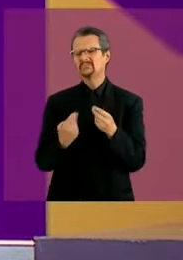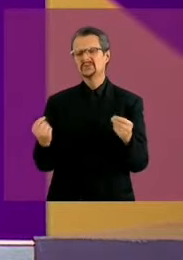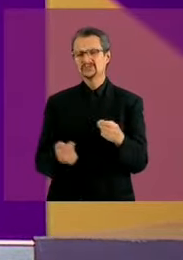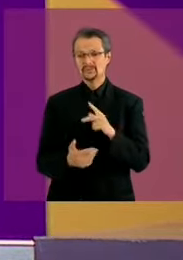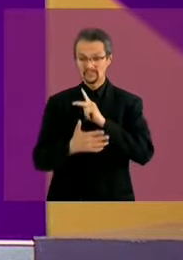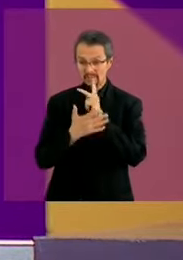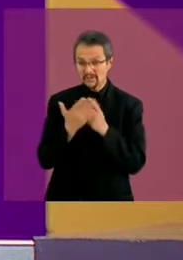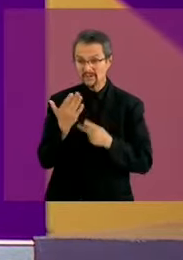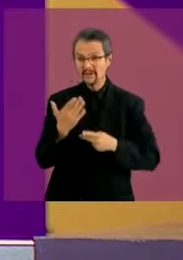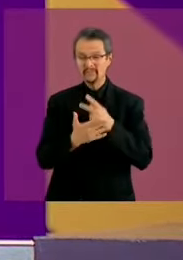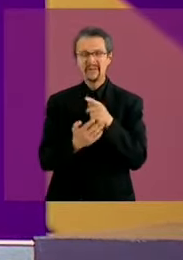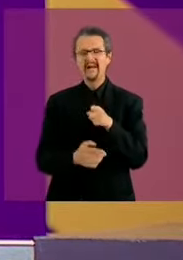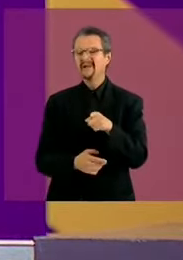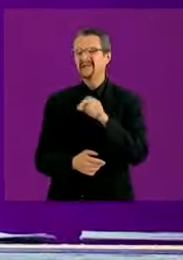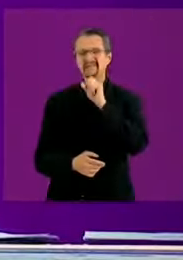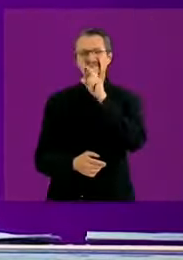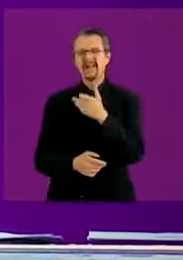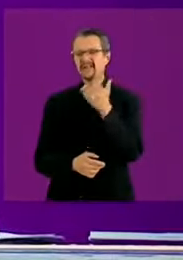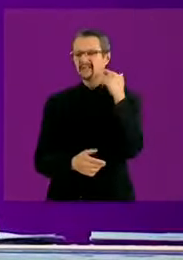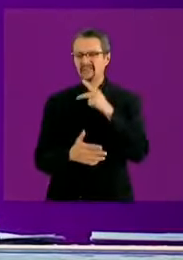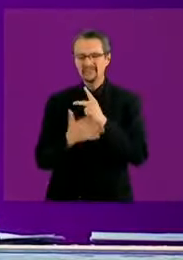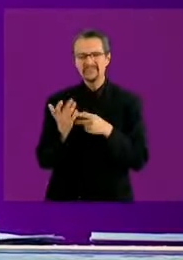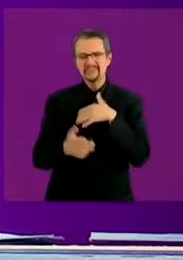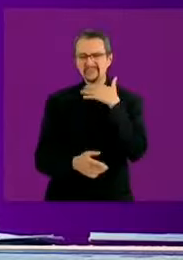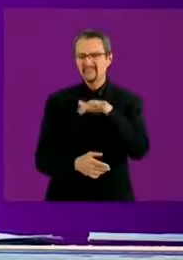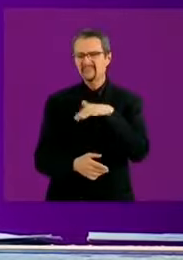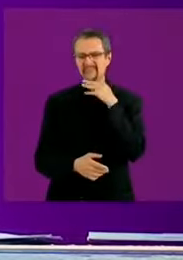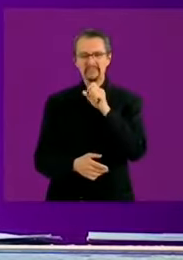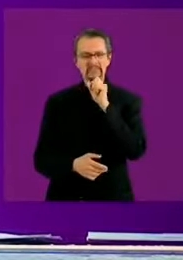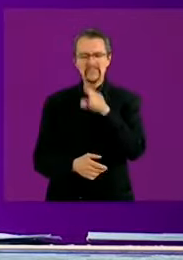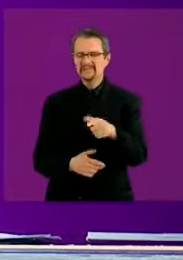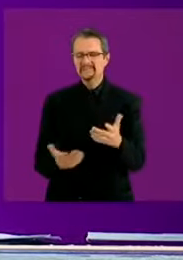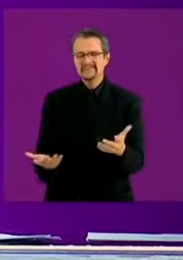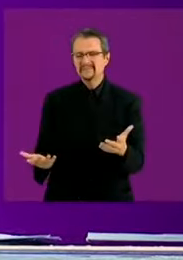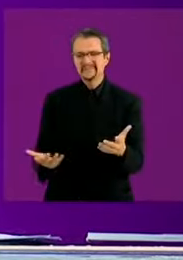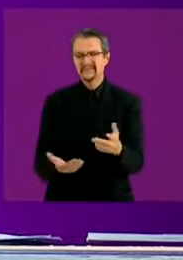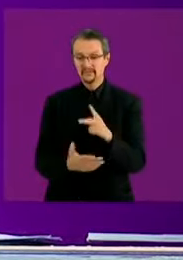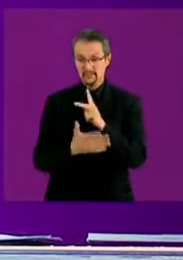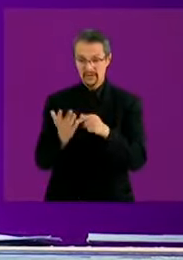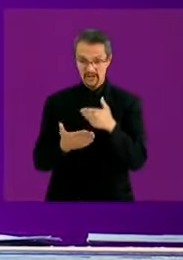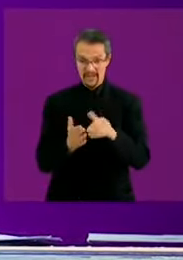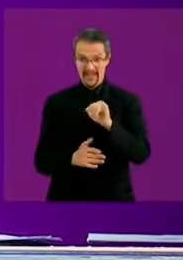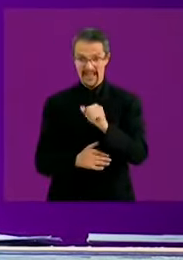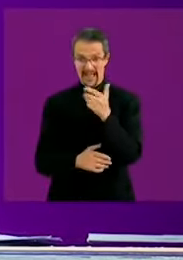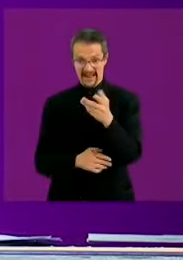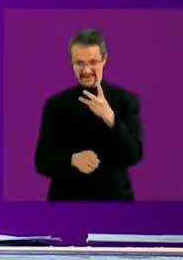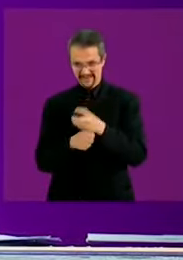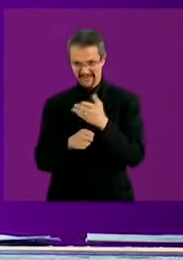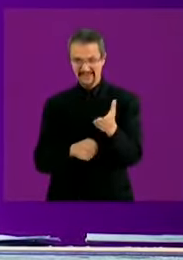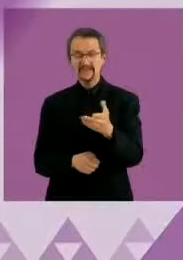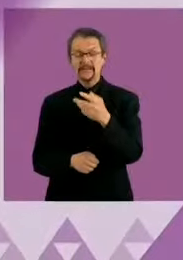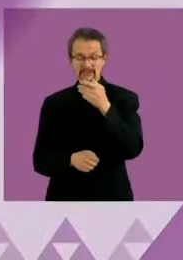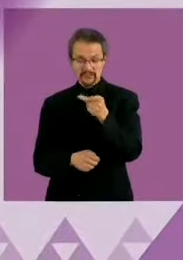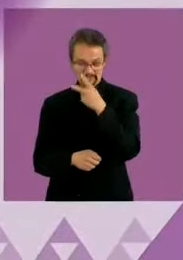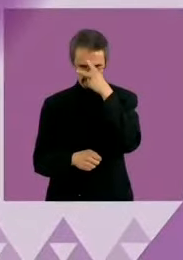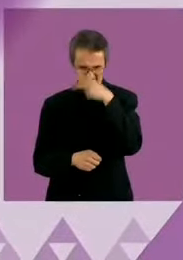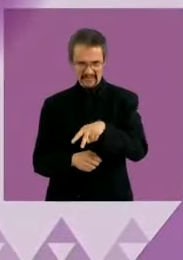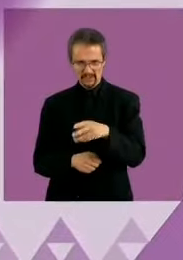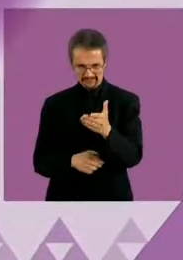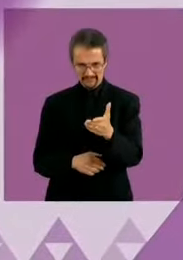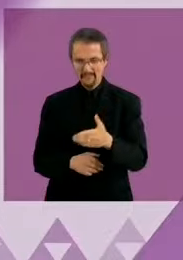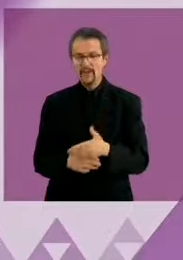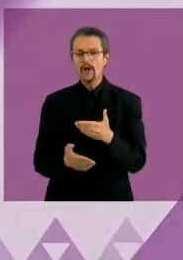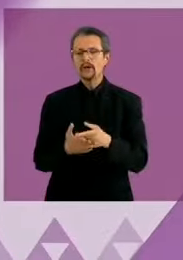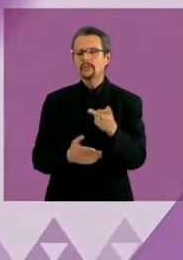repitiendo la corrupción. Gracias, candidato Jorge Maynes. Tercera pregunta está del sur del país. ¿Cómo pueden eliminar la corrupción